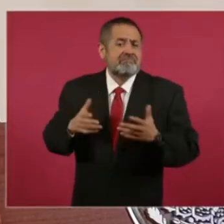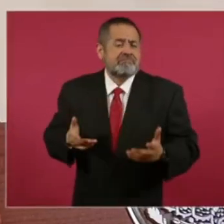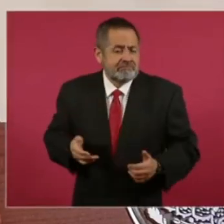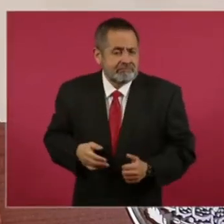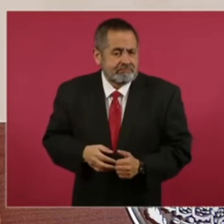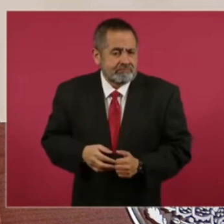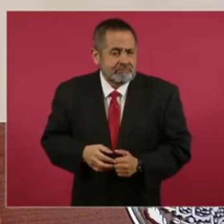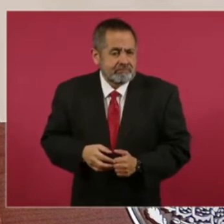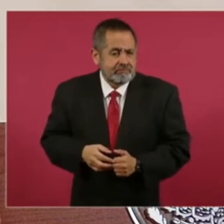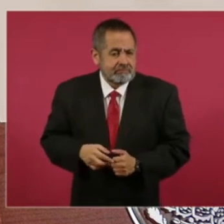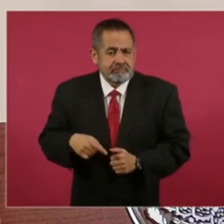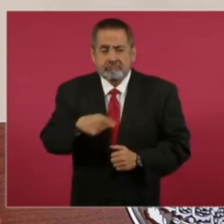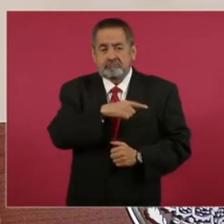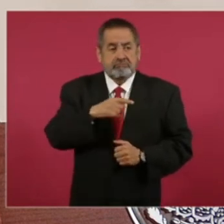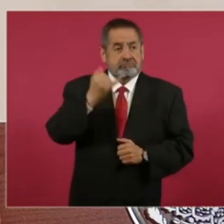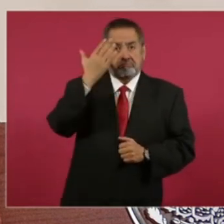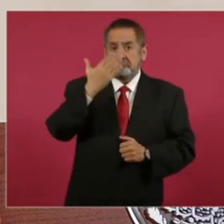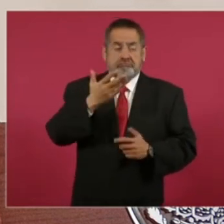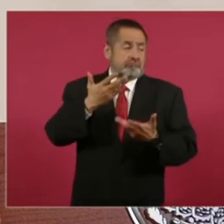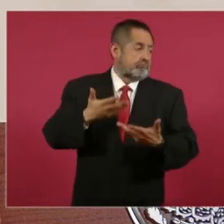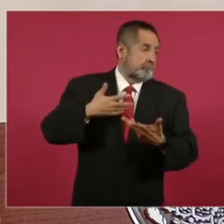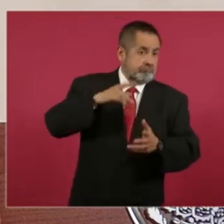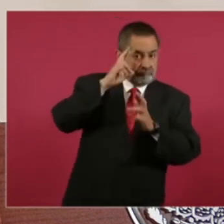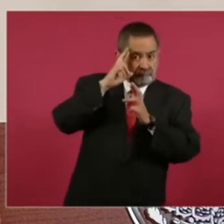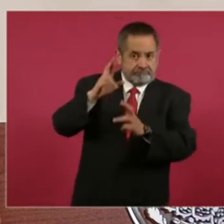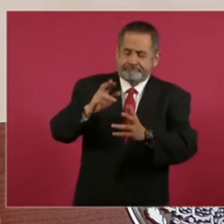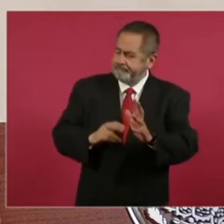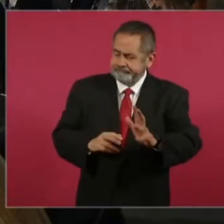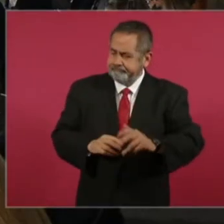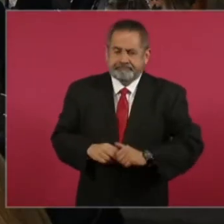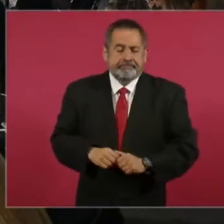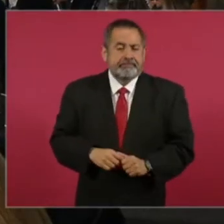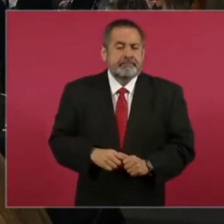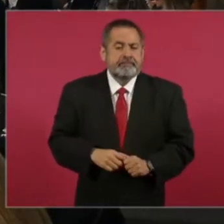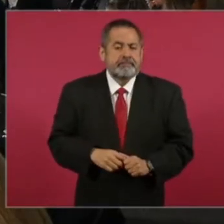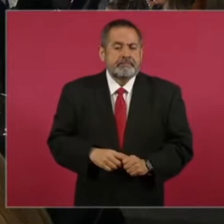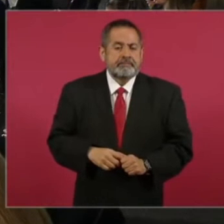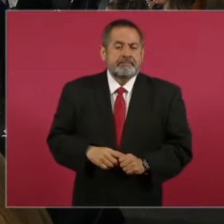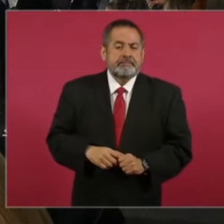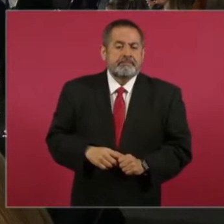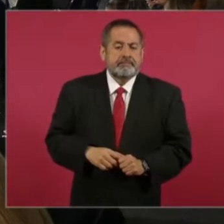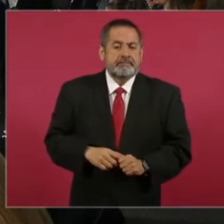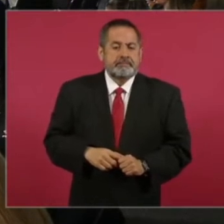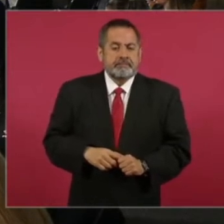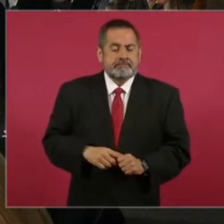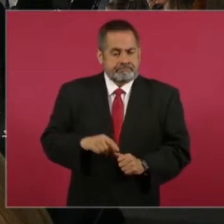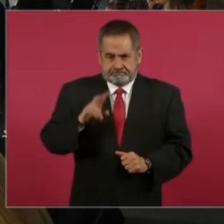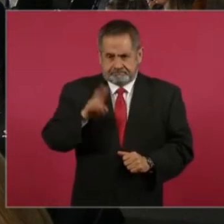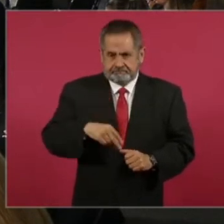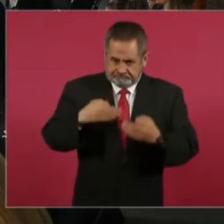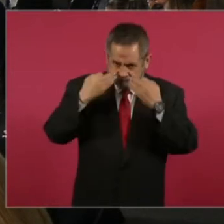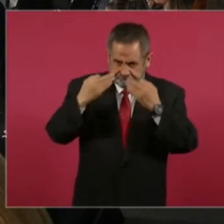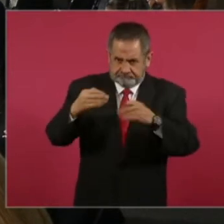de esos ni siquiera perdían su respetabilidad entonces este que se vea